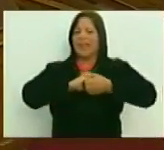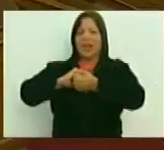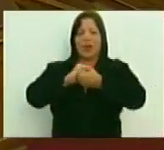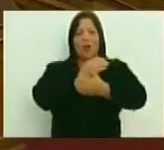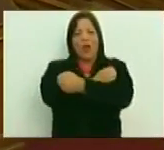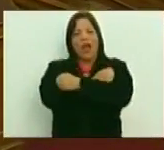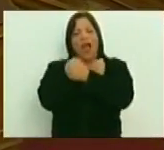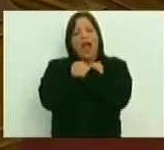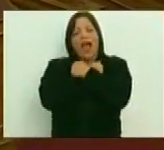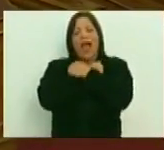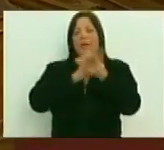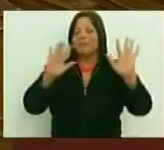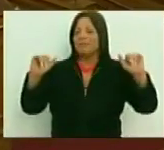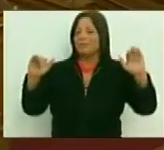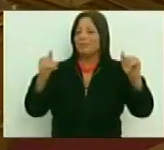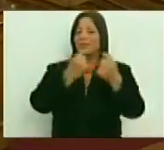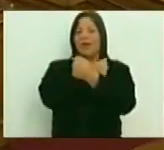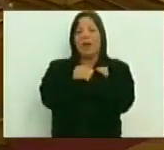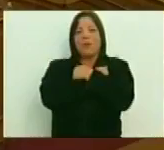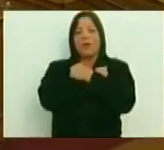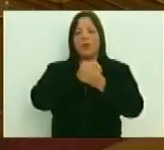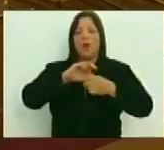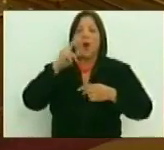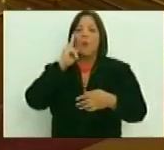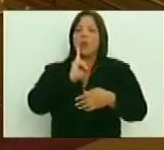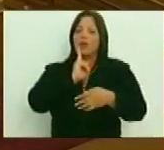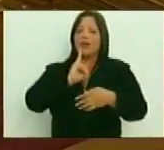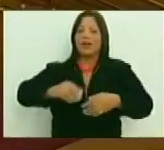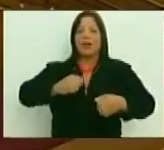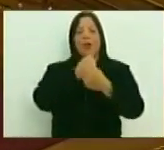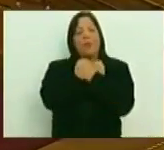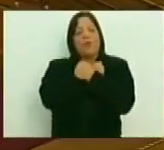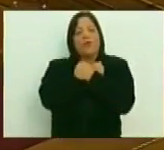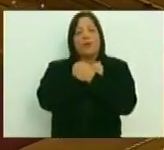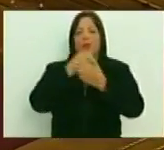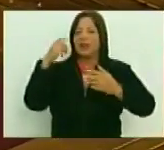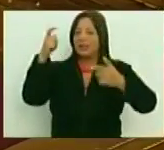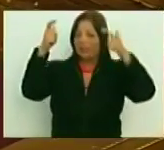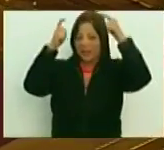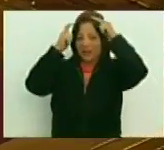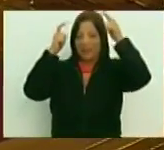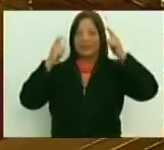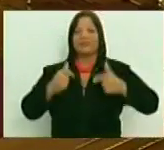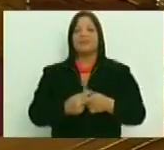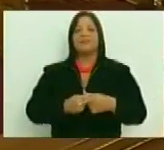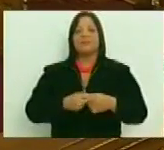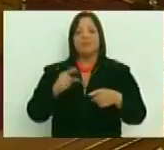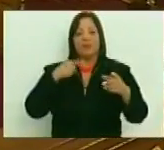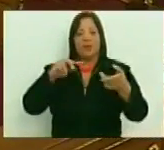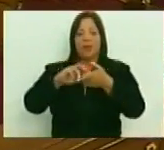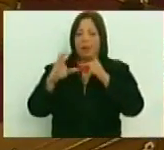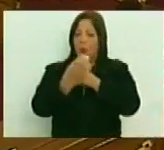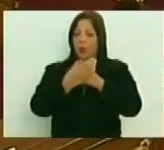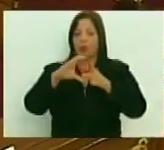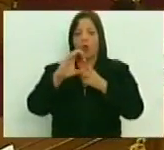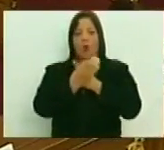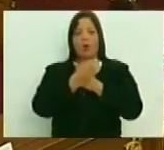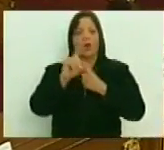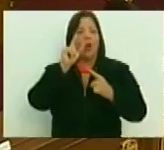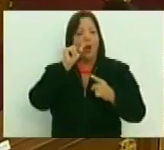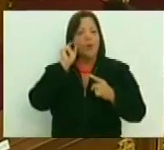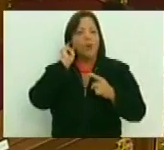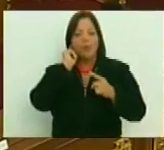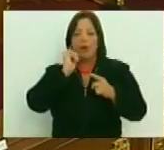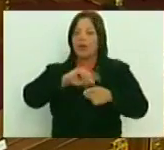amoroso, profundamente bolivariano, profundamente chavista, de parte de cultores y cultoras,